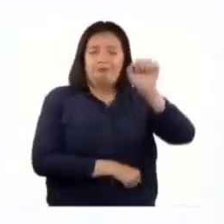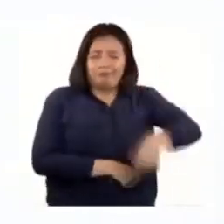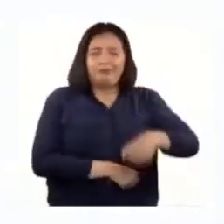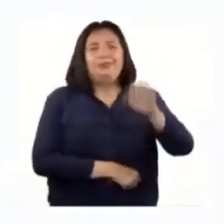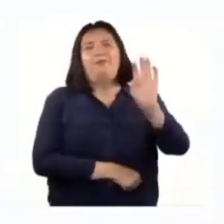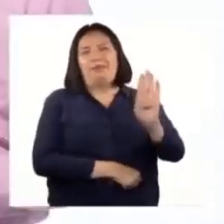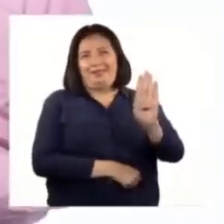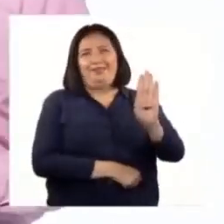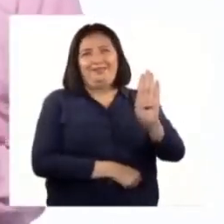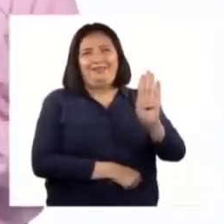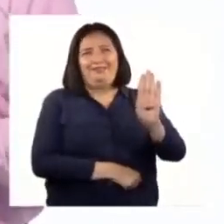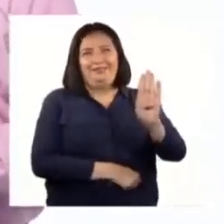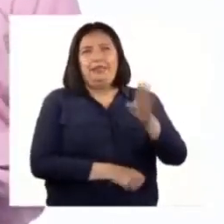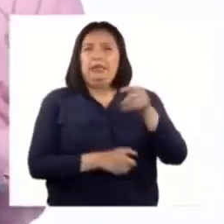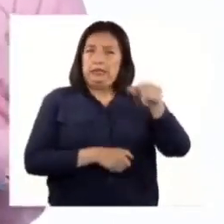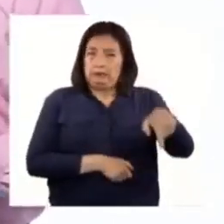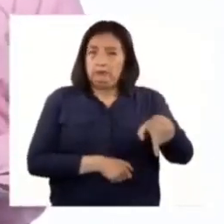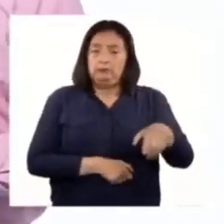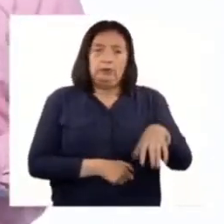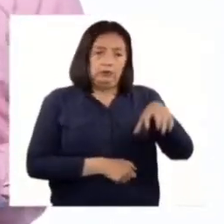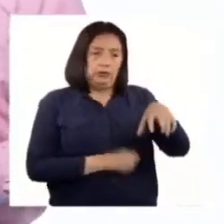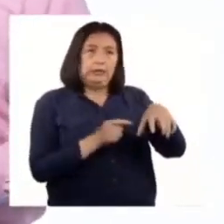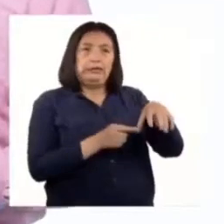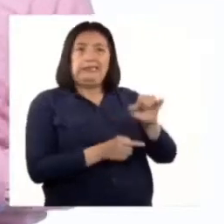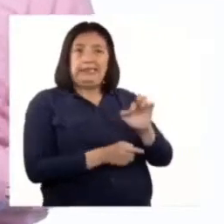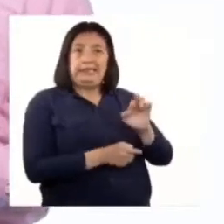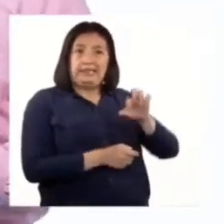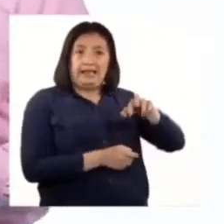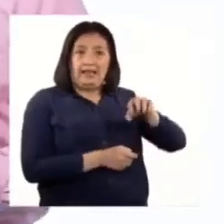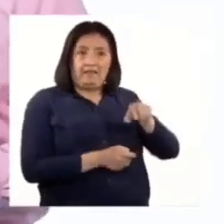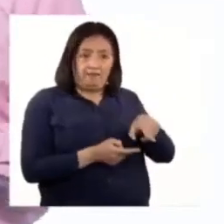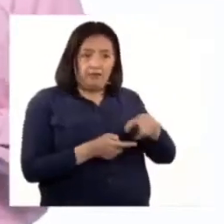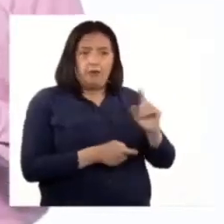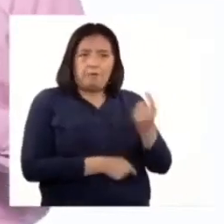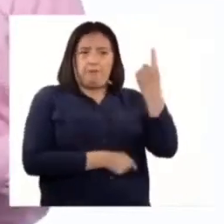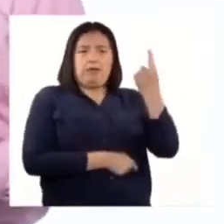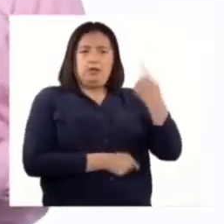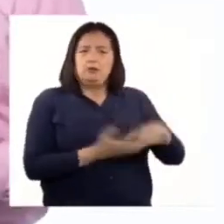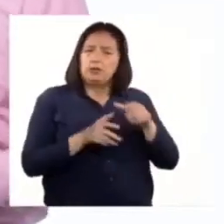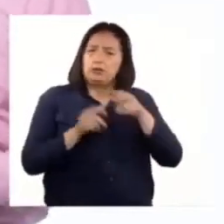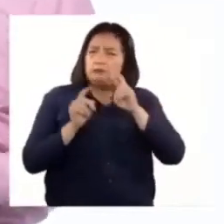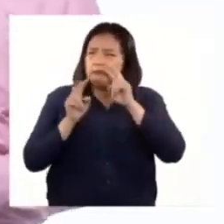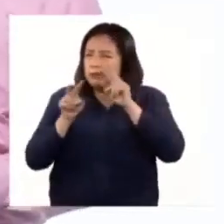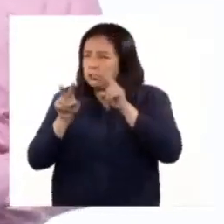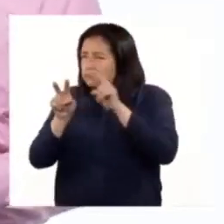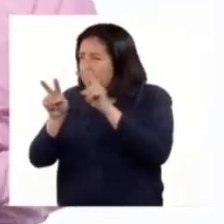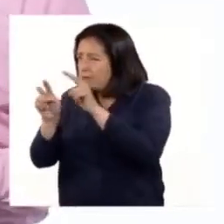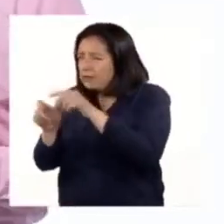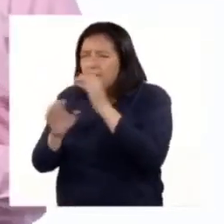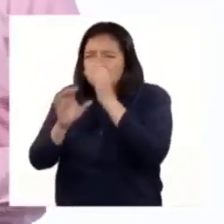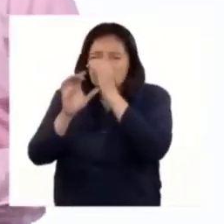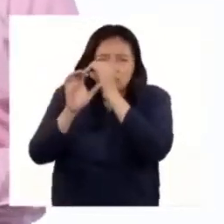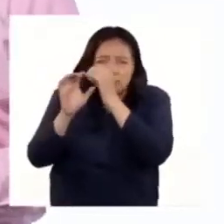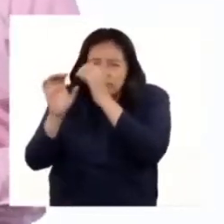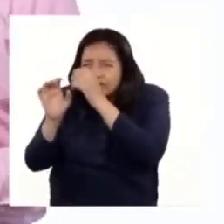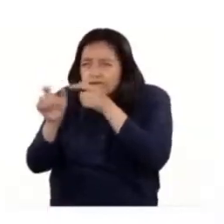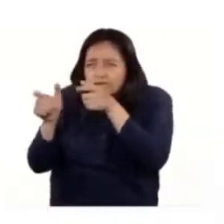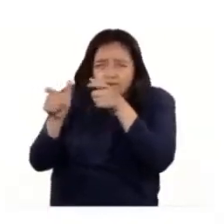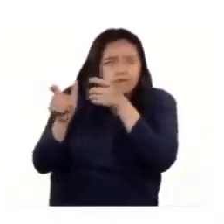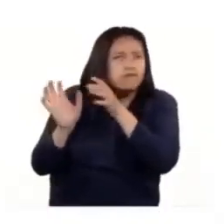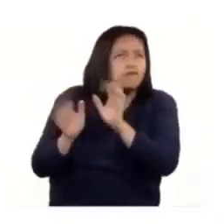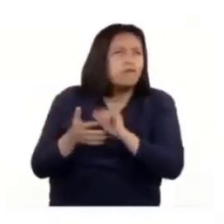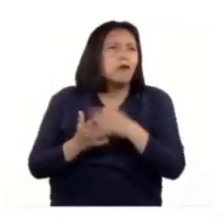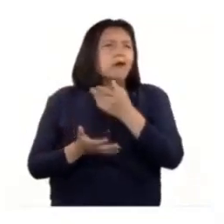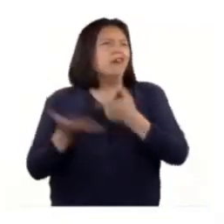opción B. El CERNAM, como primera acción, realiza observaciones o, mejor dicho, monitoreos.